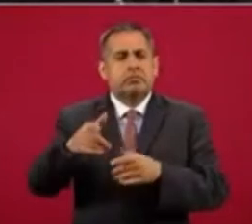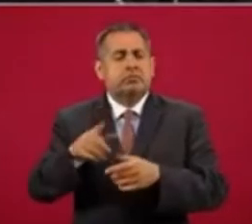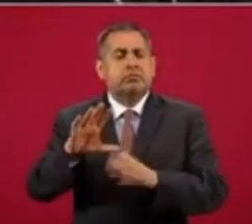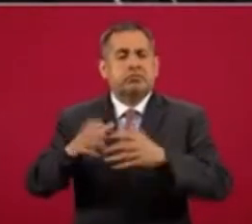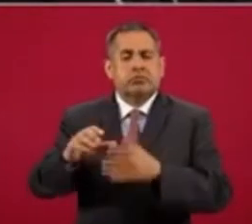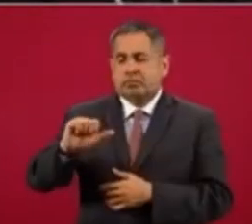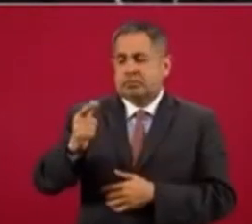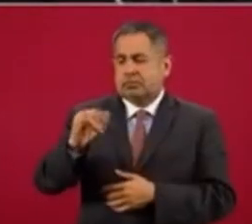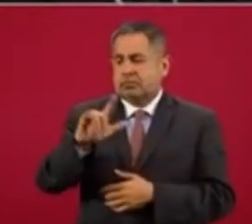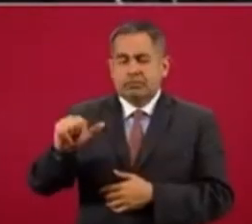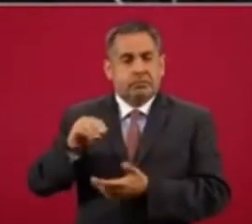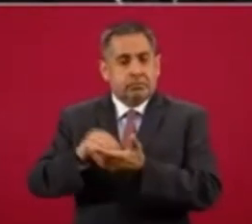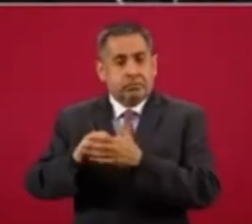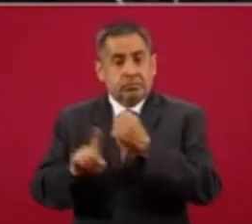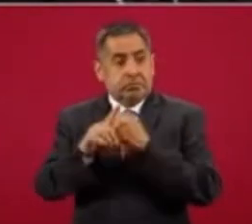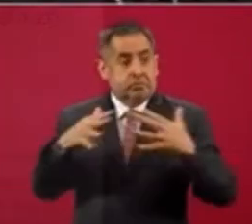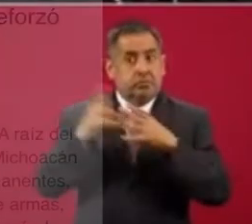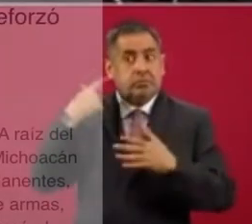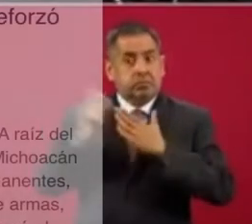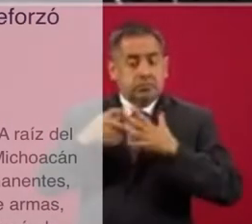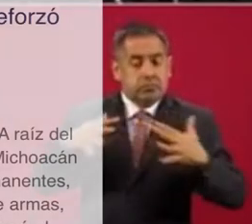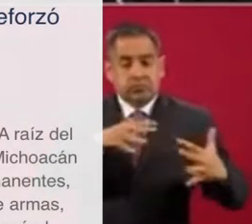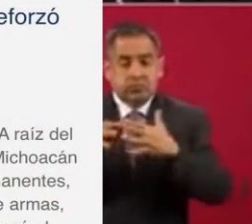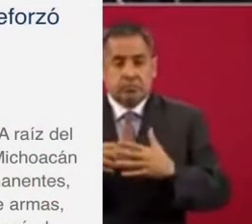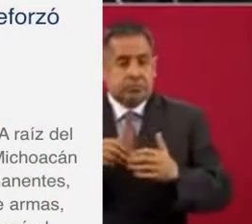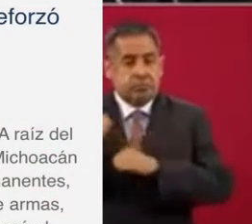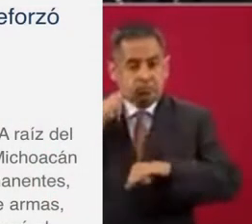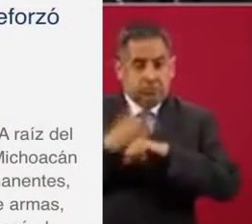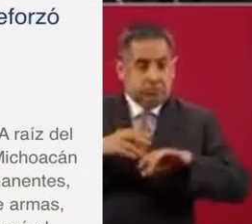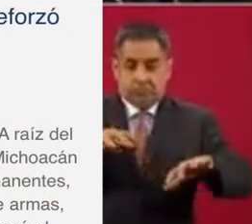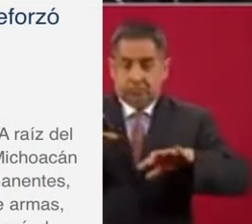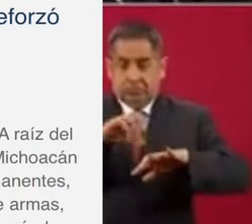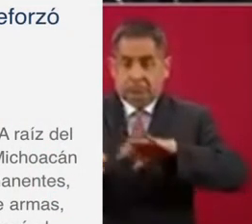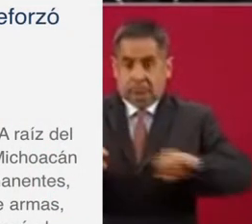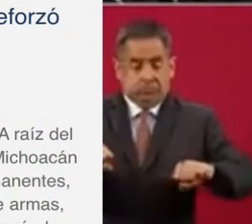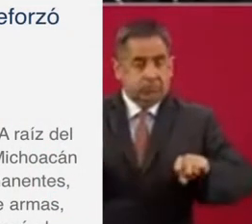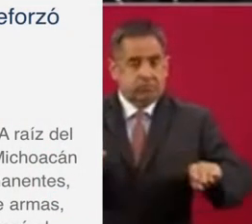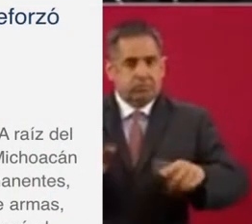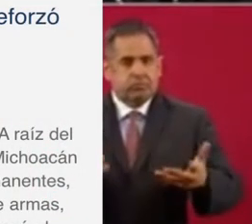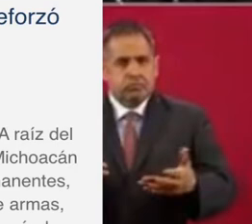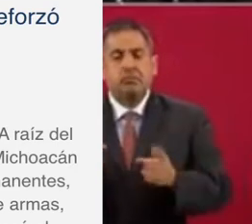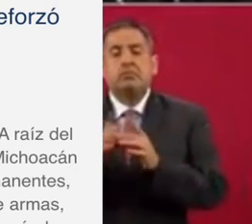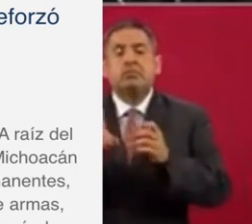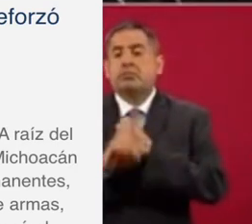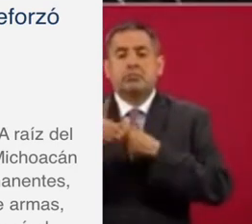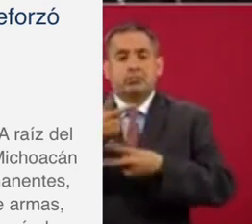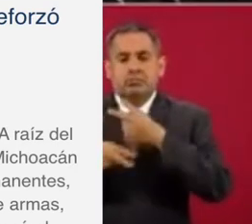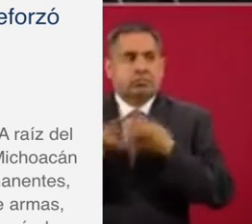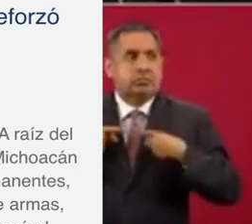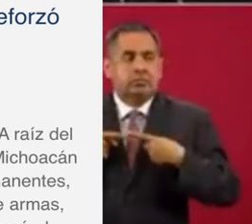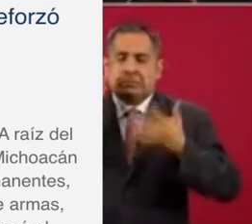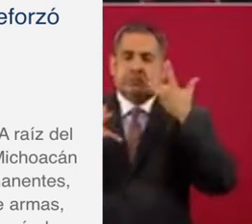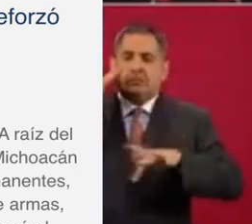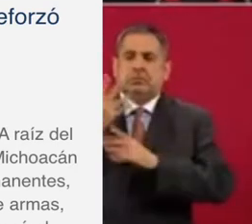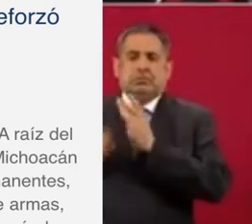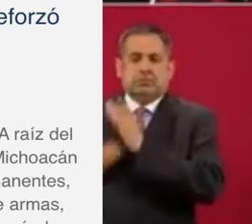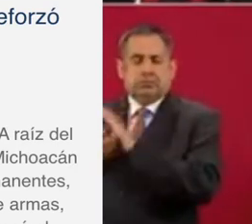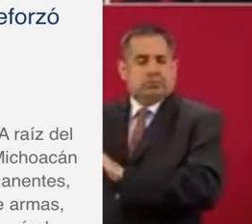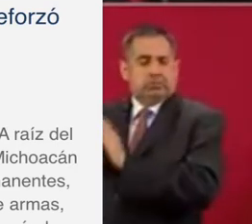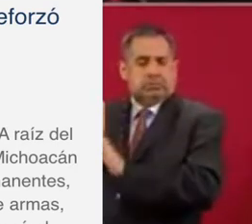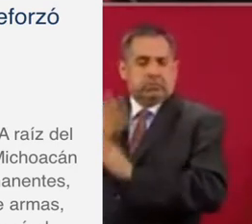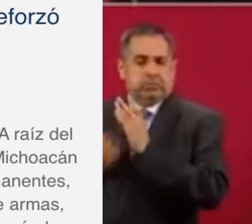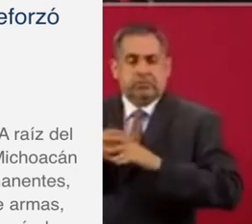Aguililla, en Michoacán, existe una batalla en estos momentos hace varios meses ya. Entre dos carteles por el territorio ahí. Esto ha ocasionado un éxodo de muchísimas personas desplazados.